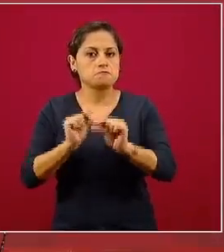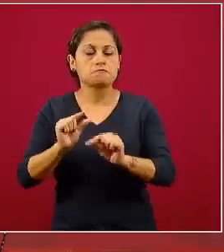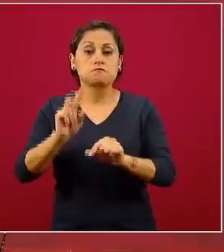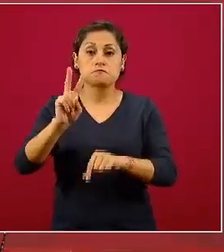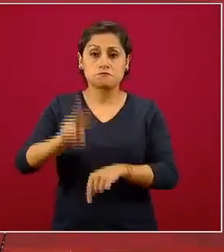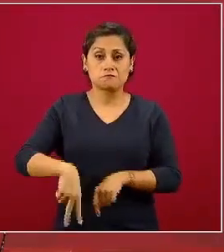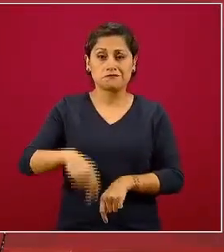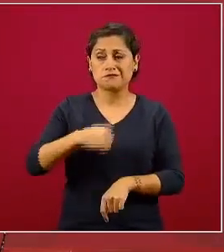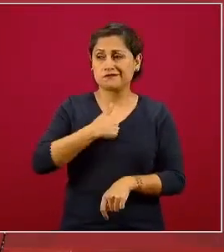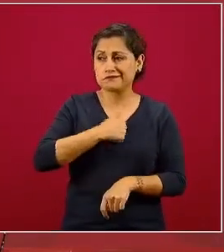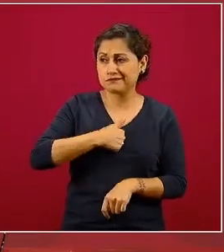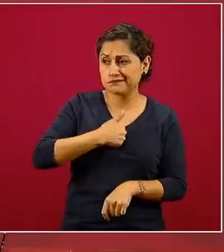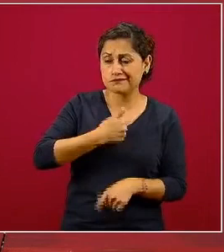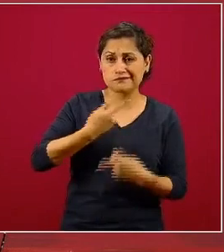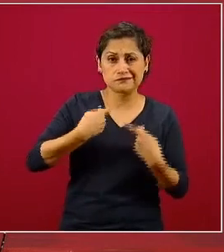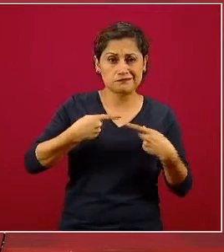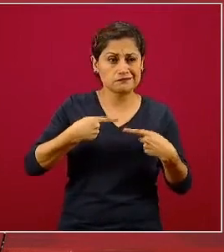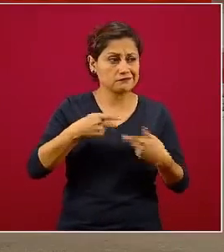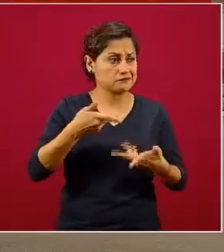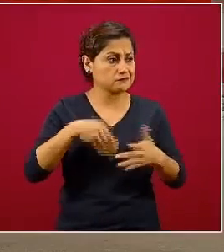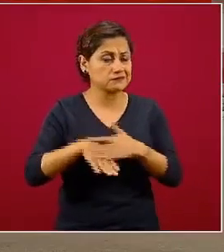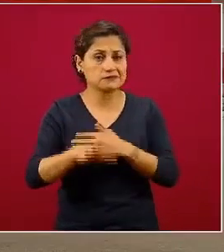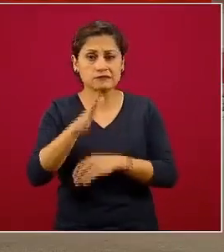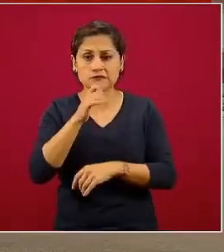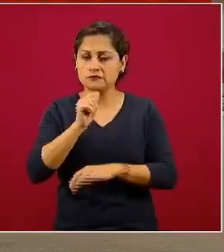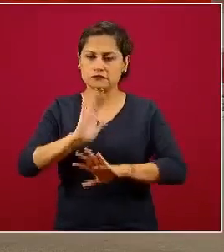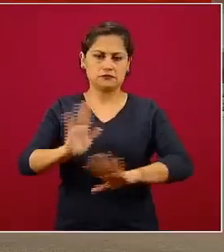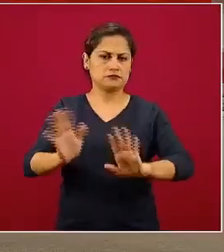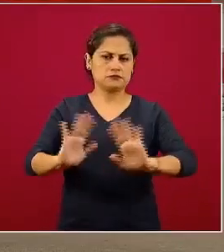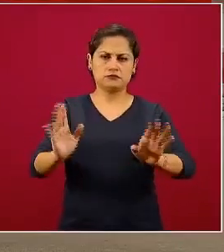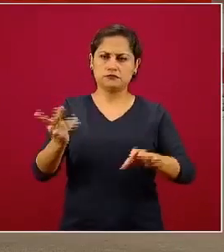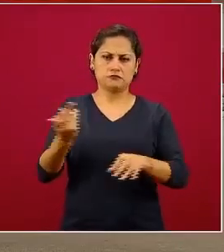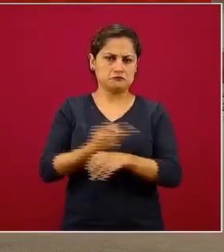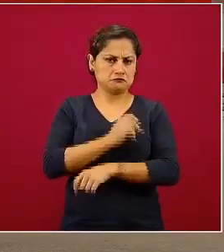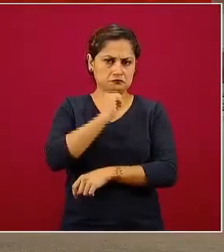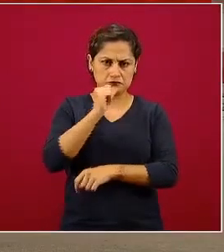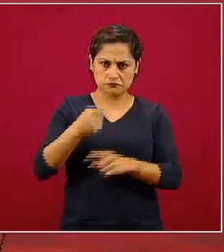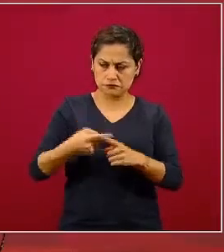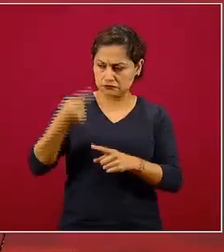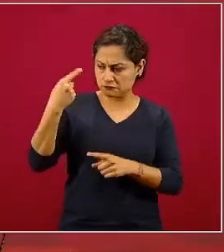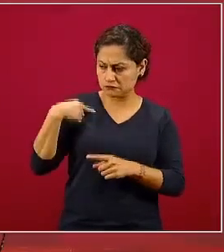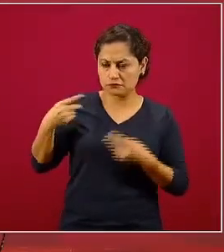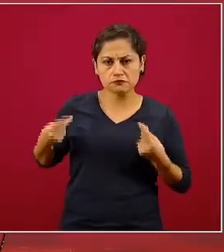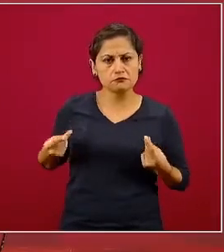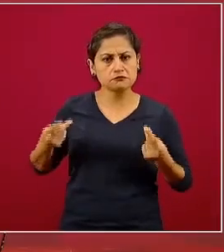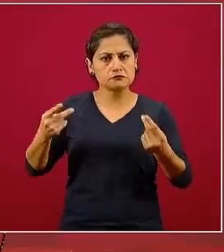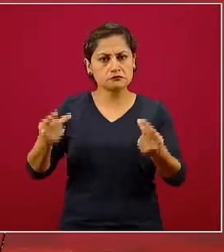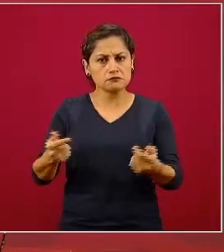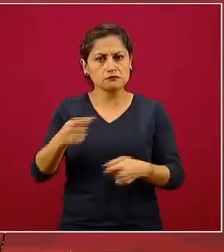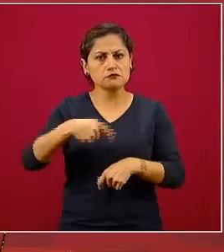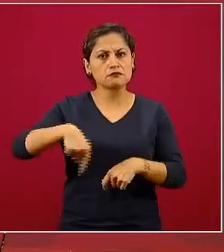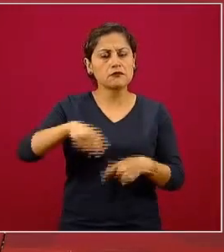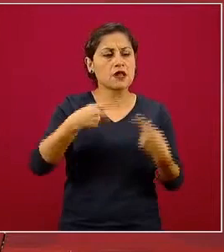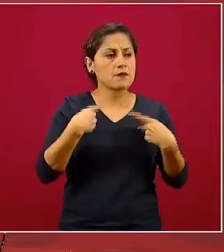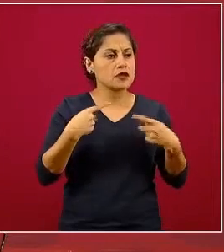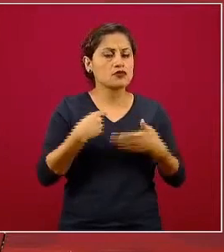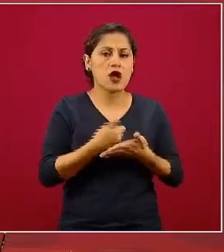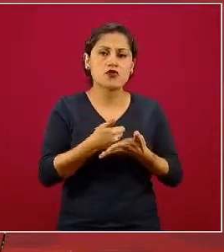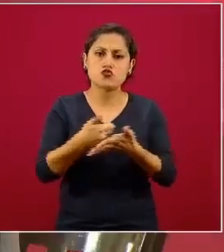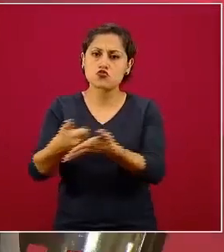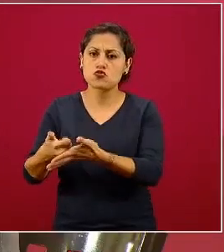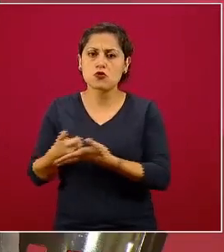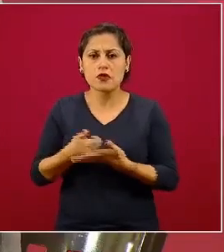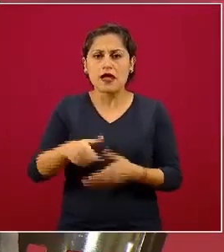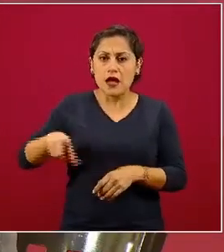posibilidad de que alguien se quedara sin servicio. Enseguida actuó un ejercicio de colaboración entre el